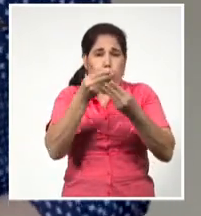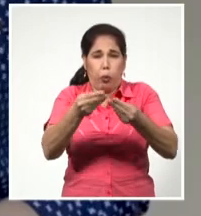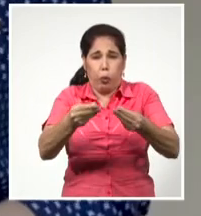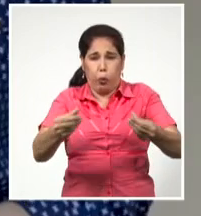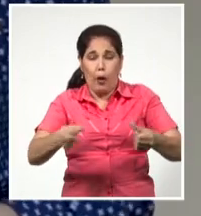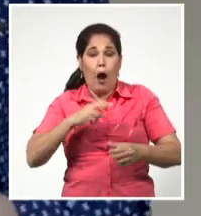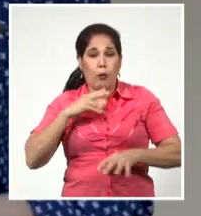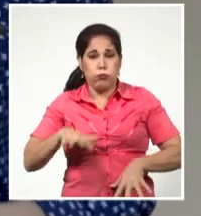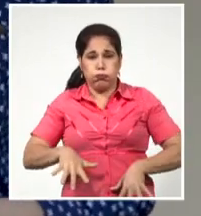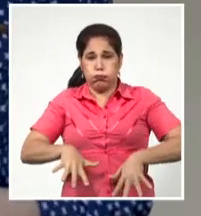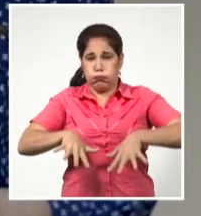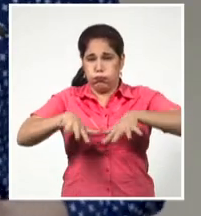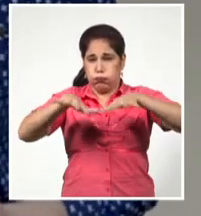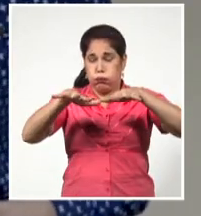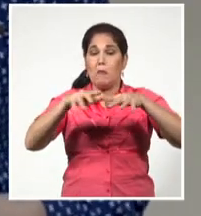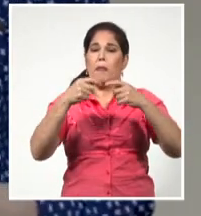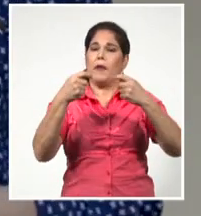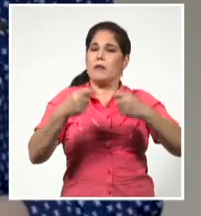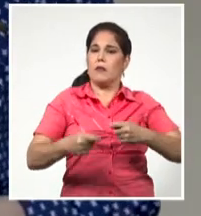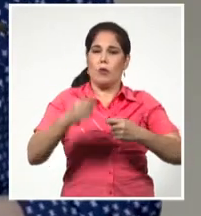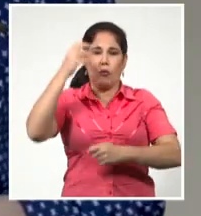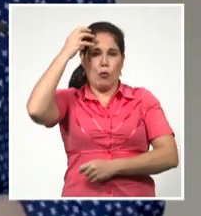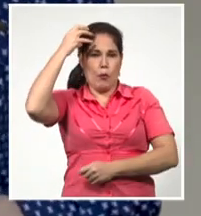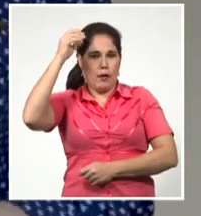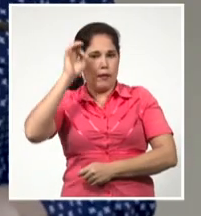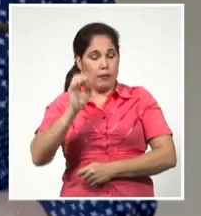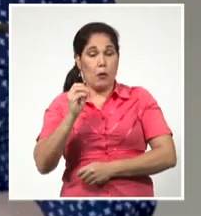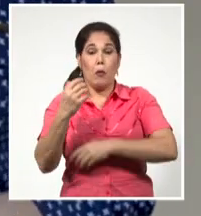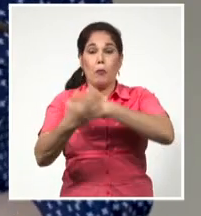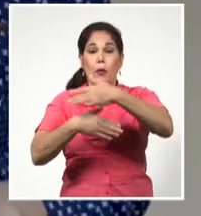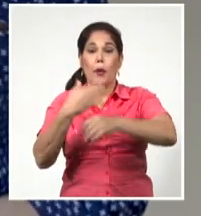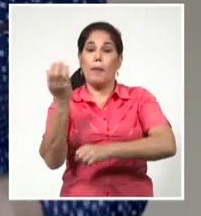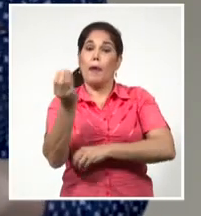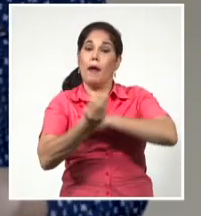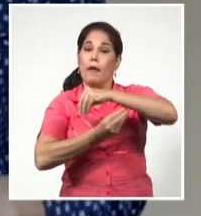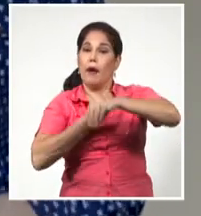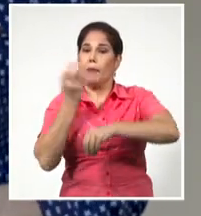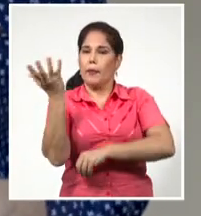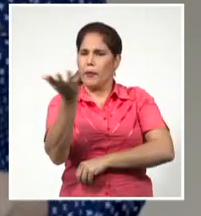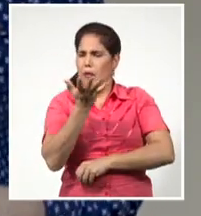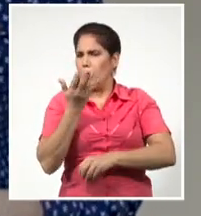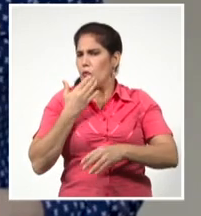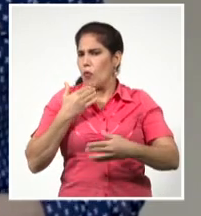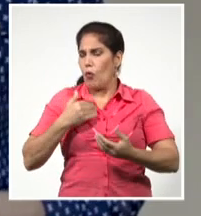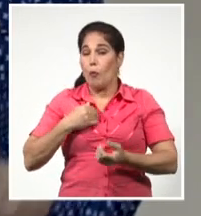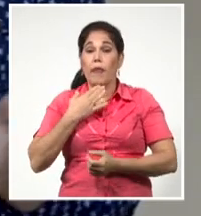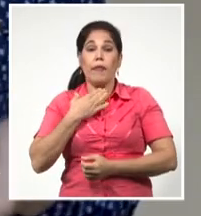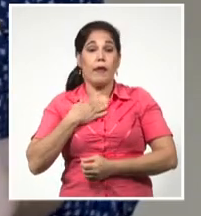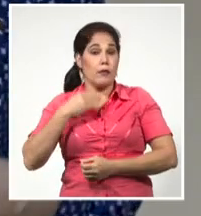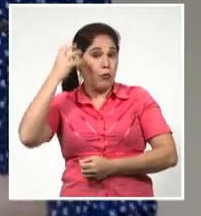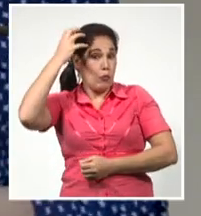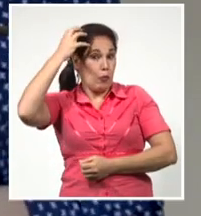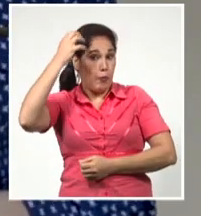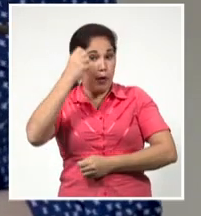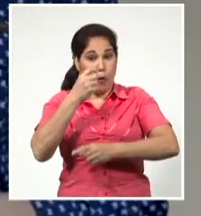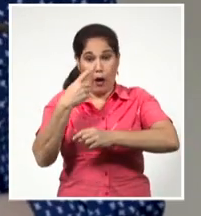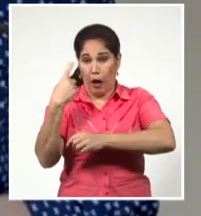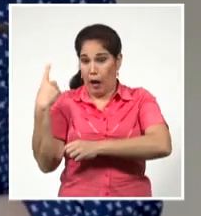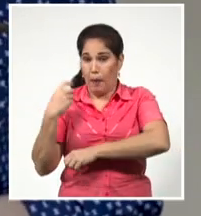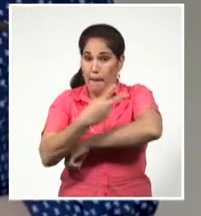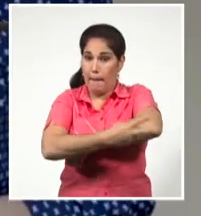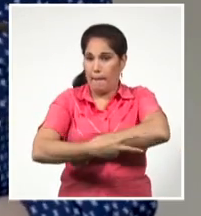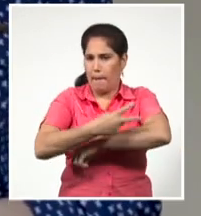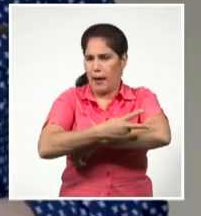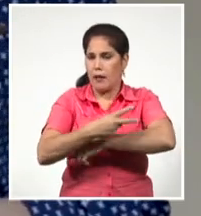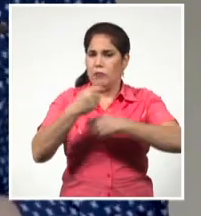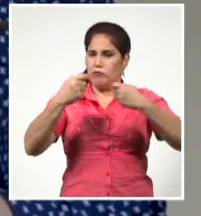han reflejado decisiones gubernamentales sobre el clima. Entonces, ¿cómo las voluntades políticas determinan el estado del